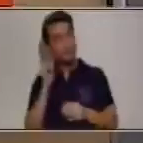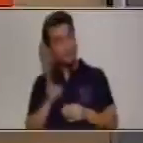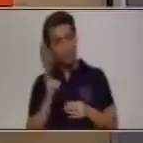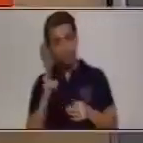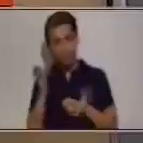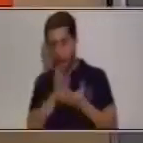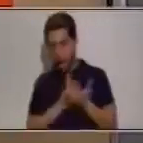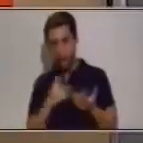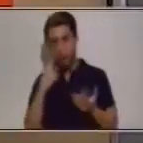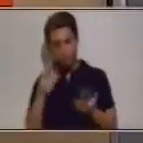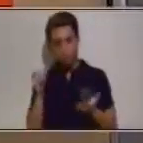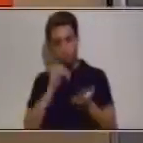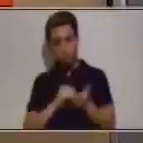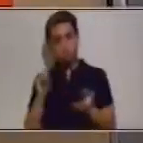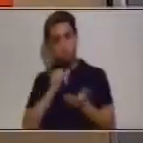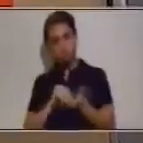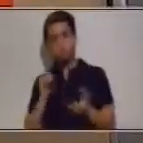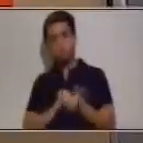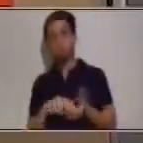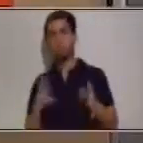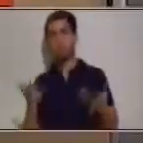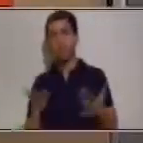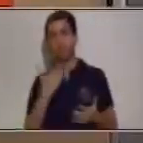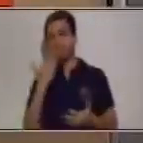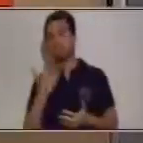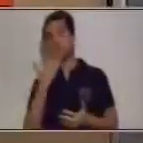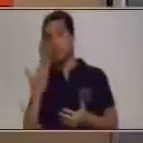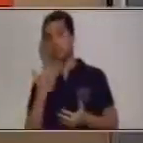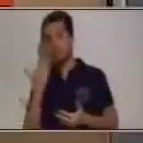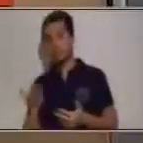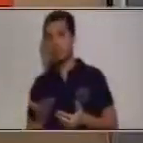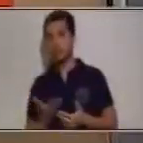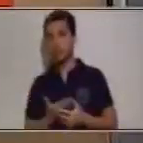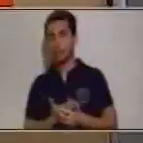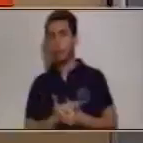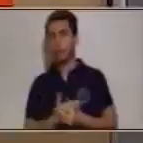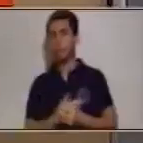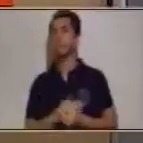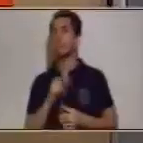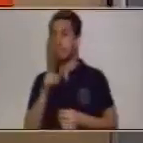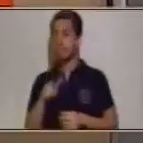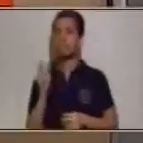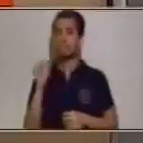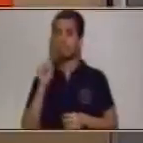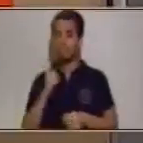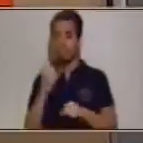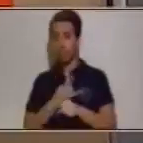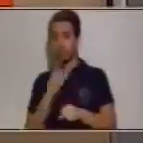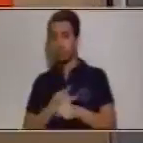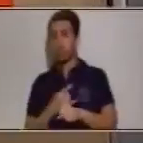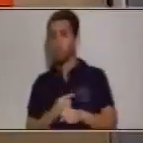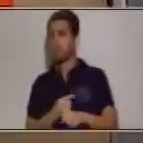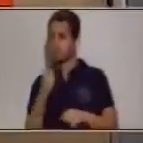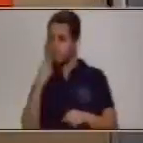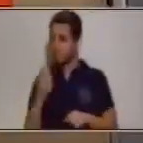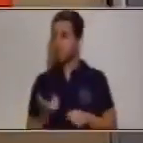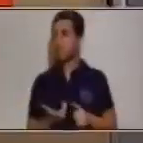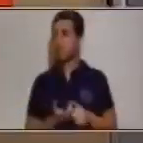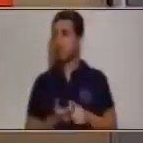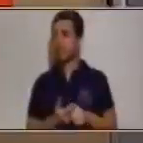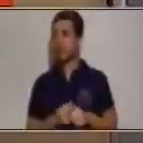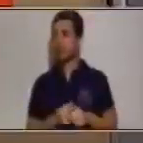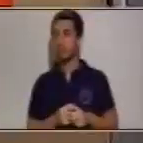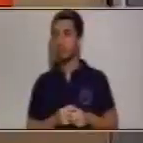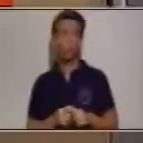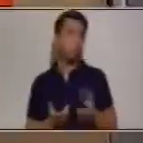para poder aplicarlo y que está fácil, está a nuestro alcance y por lo tanto debemos utilizarlo. ¿Qué te parece si en vez de